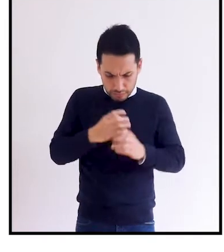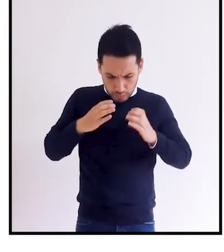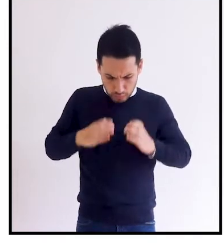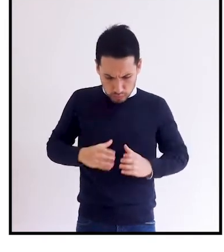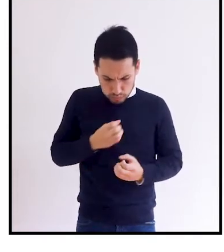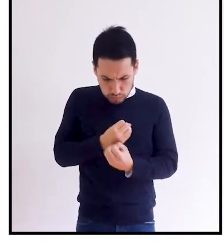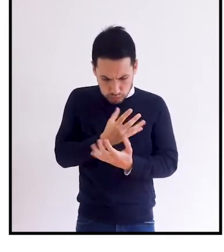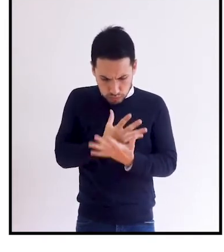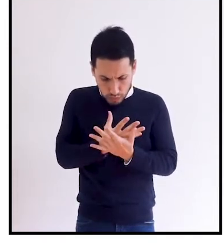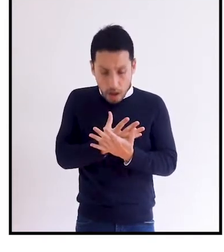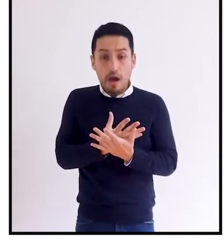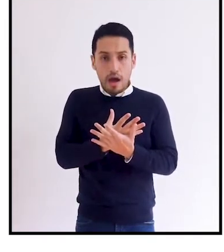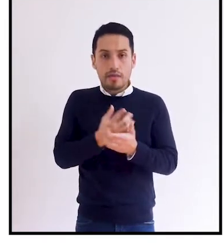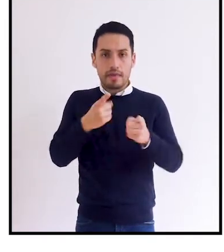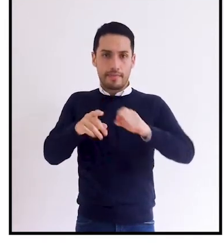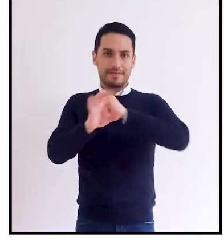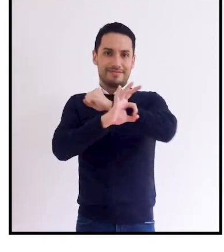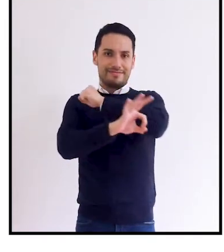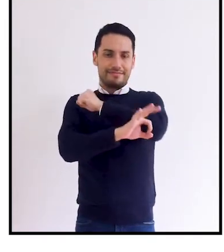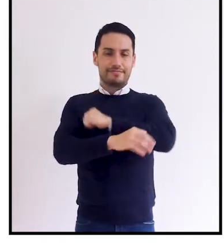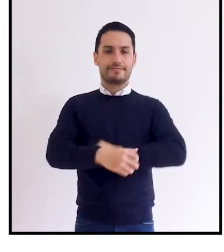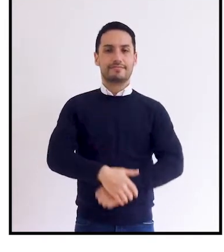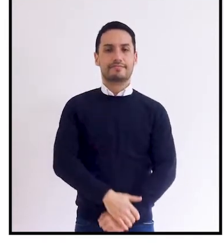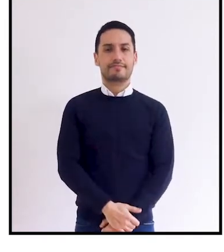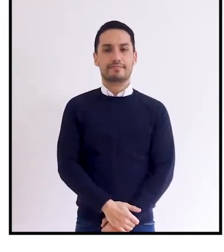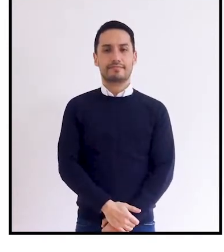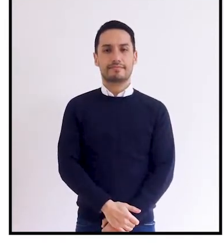corporales, incluyendo las psicológicas.